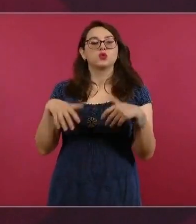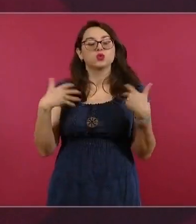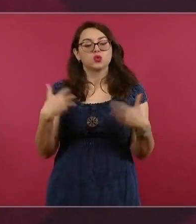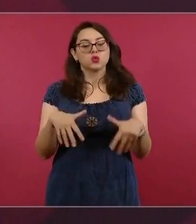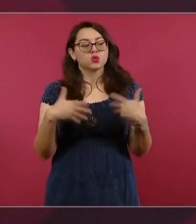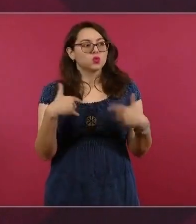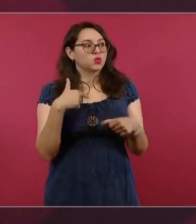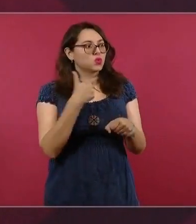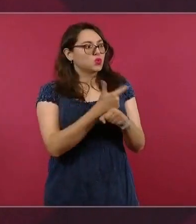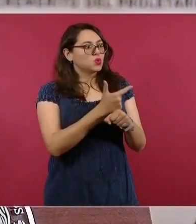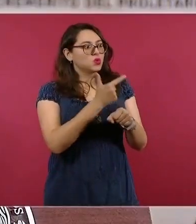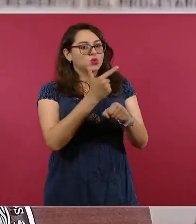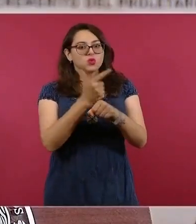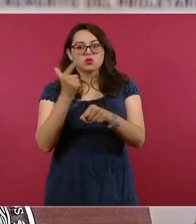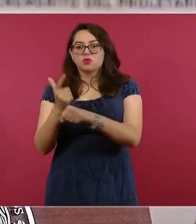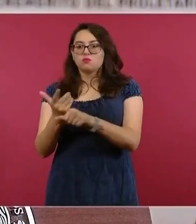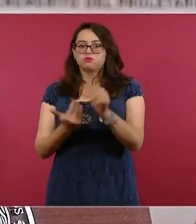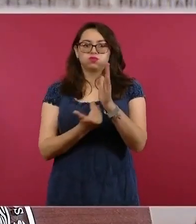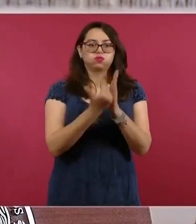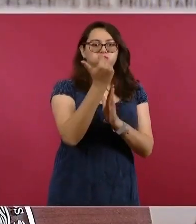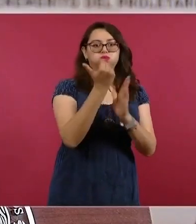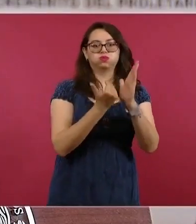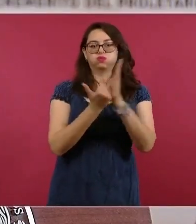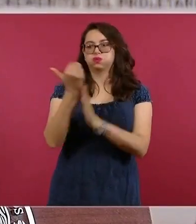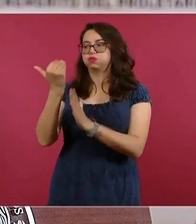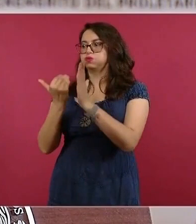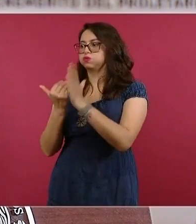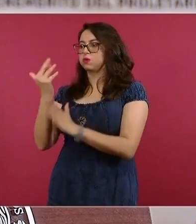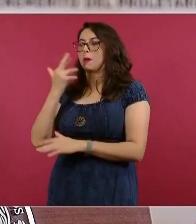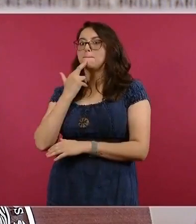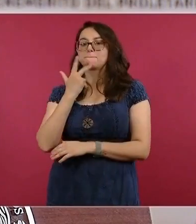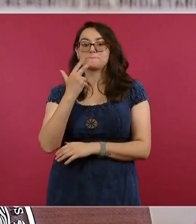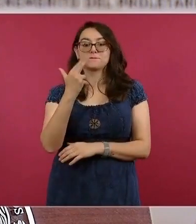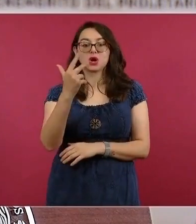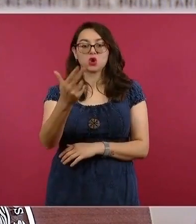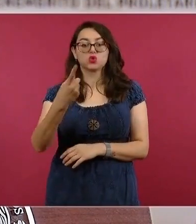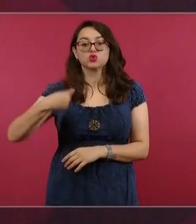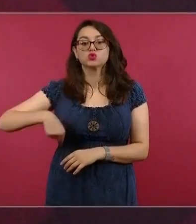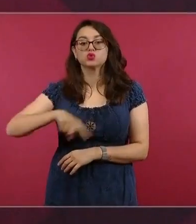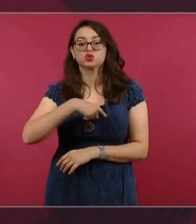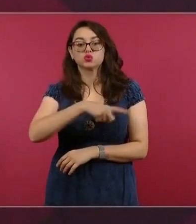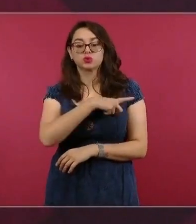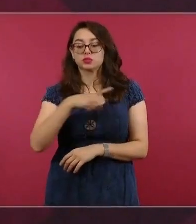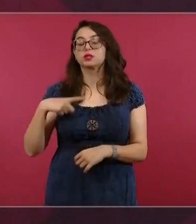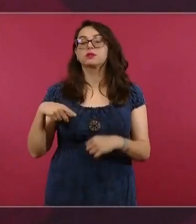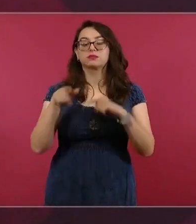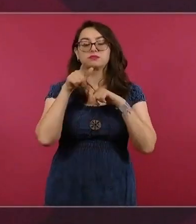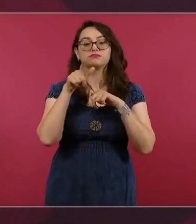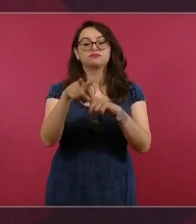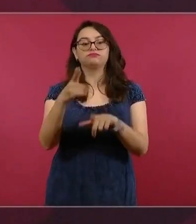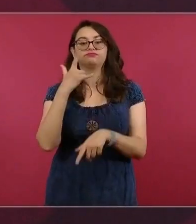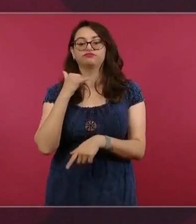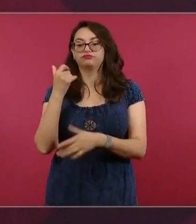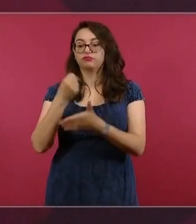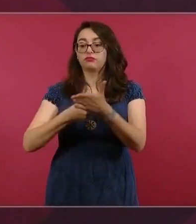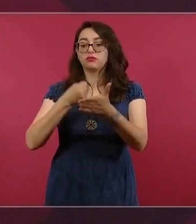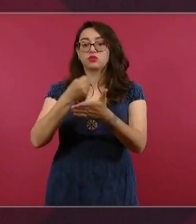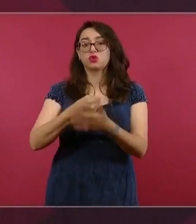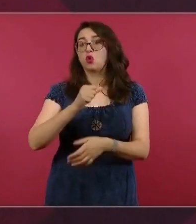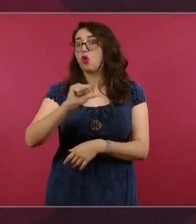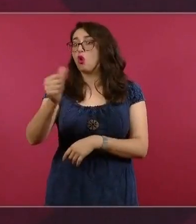Invitar a continuar con el esfuerzo a quienes ya lo iniciamos, ya que se incorporen las entidades